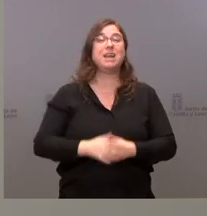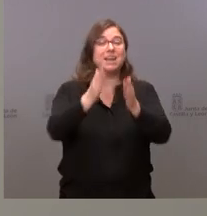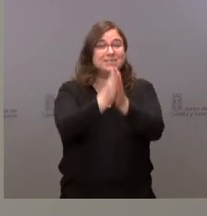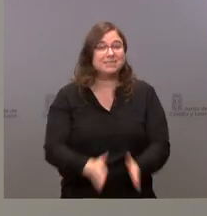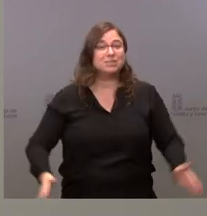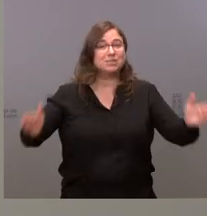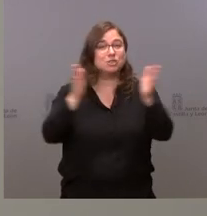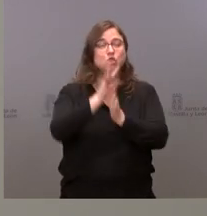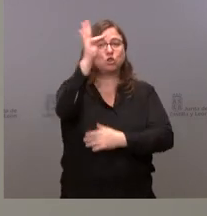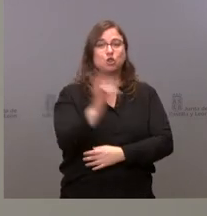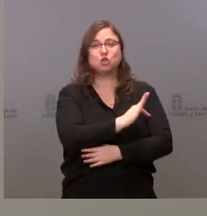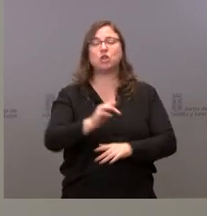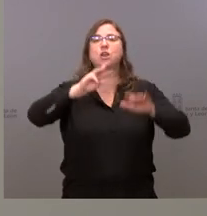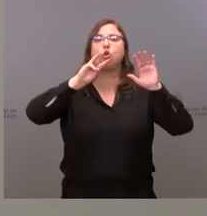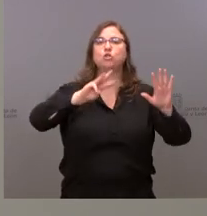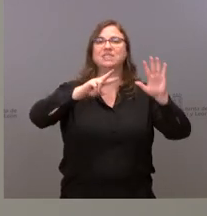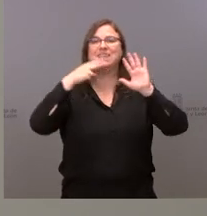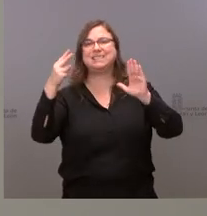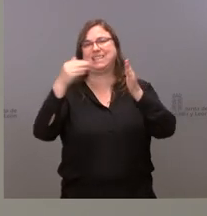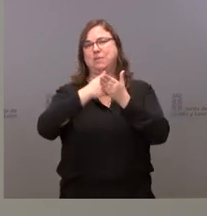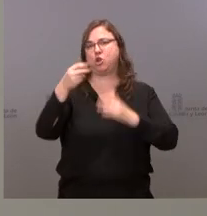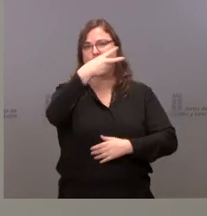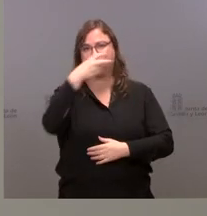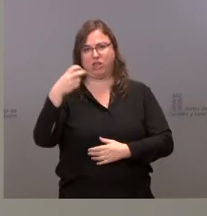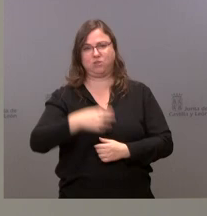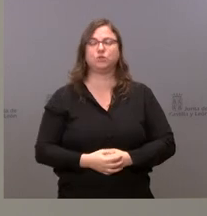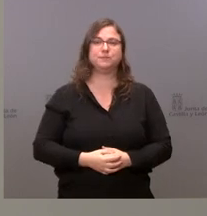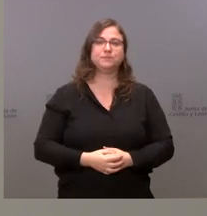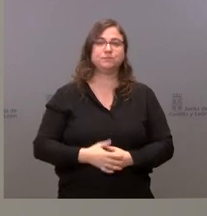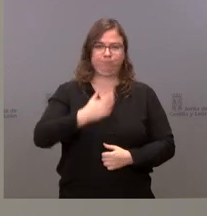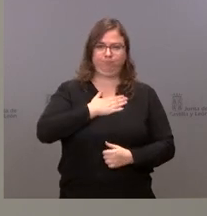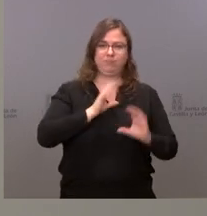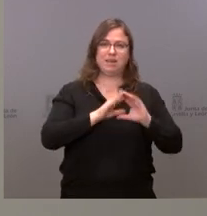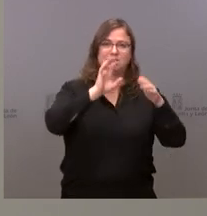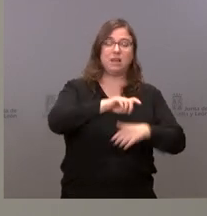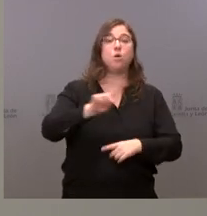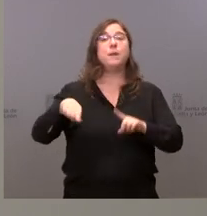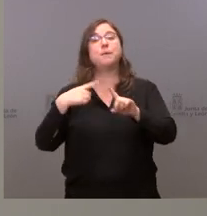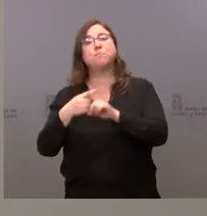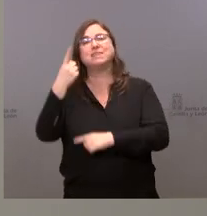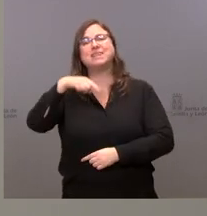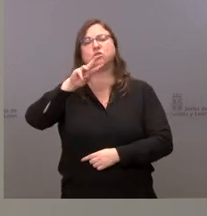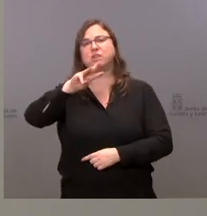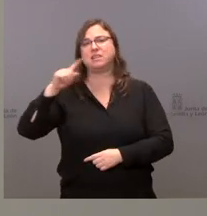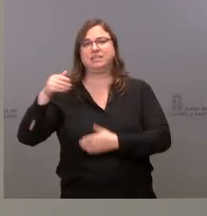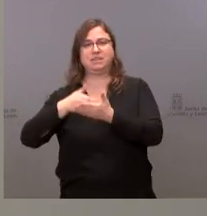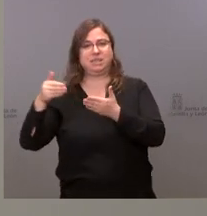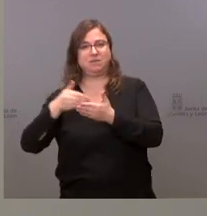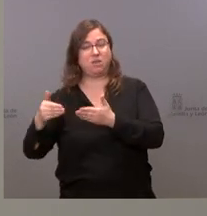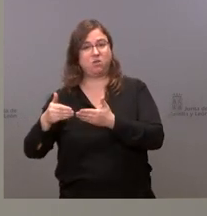87.283.041,84 de aportación de la Junta y 136.265